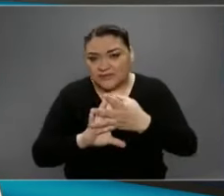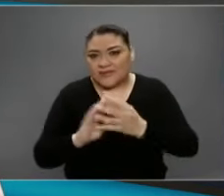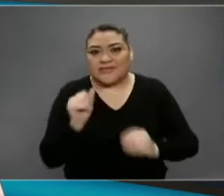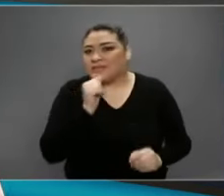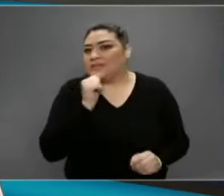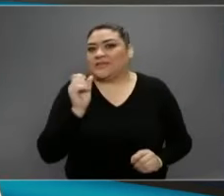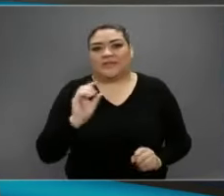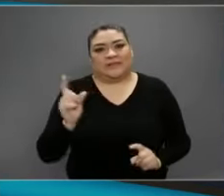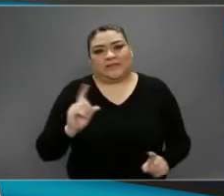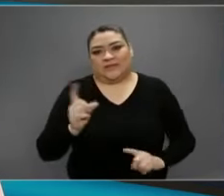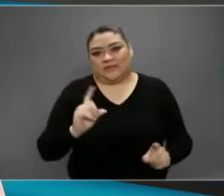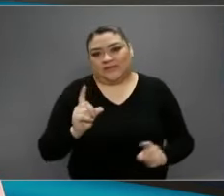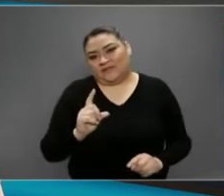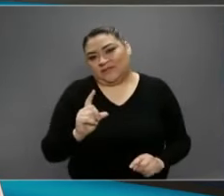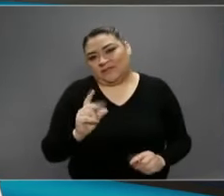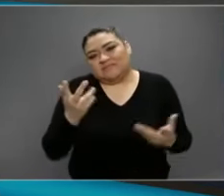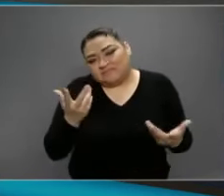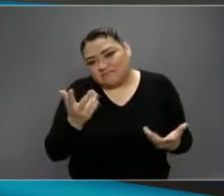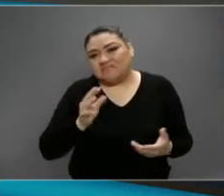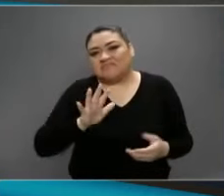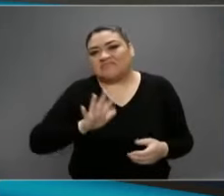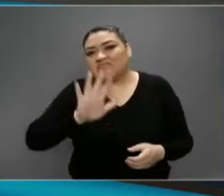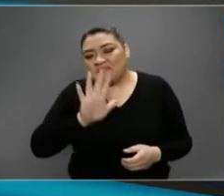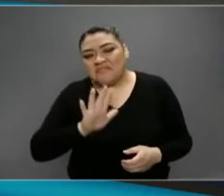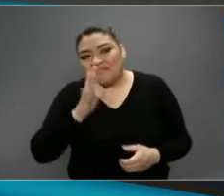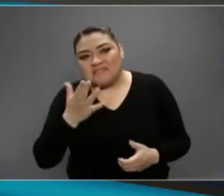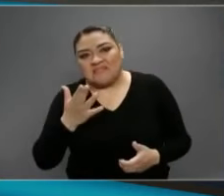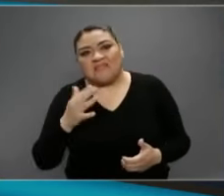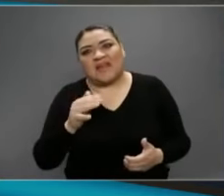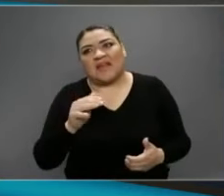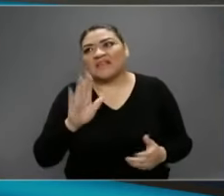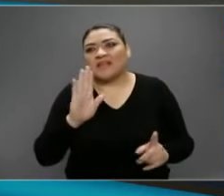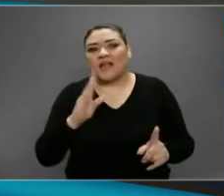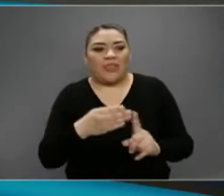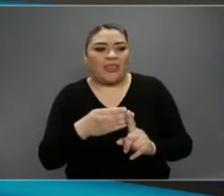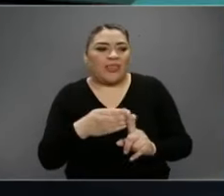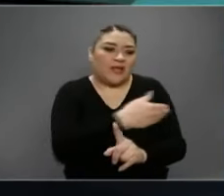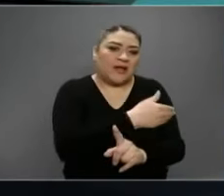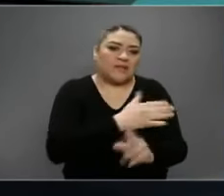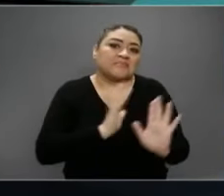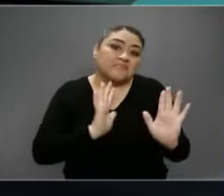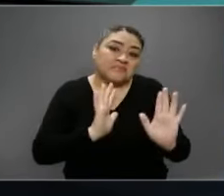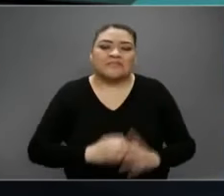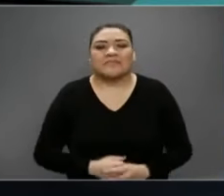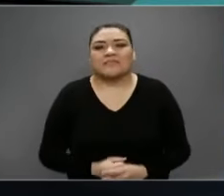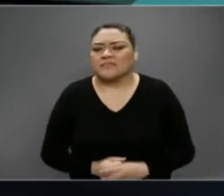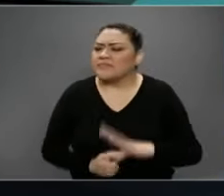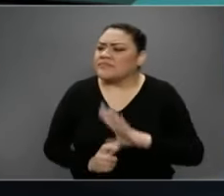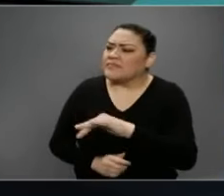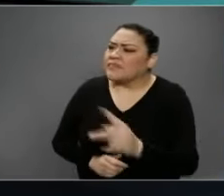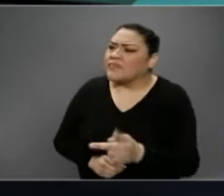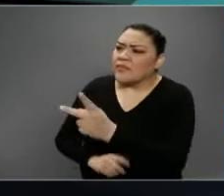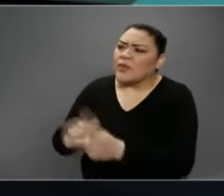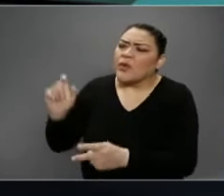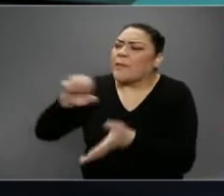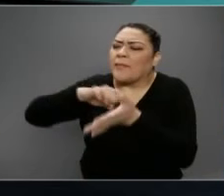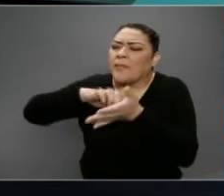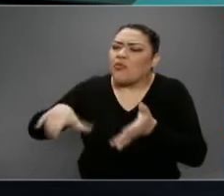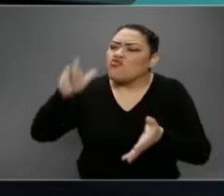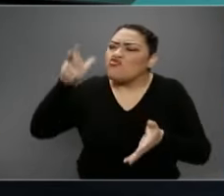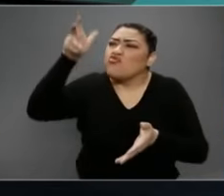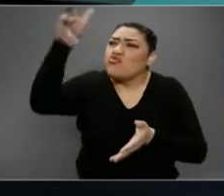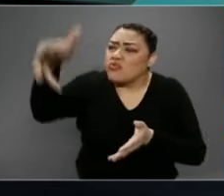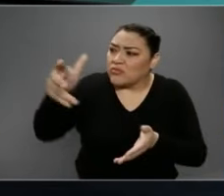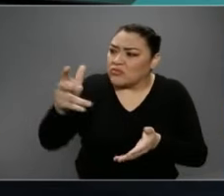un paso más a otro Estado. Claro, ¿en qué momento se consideraría